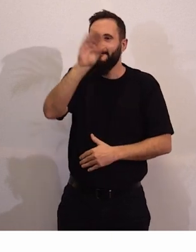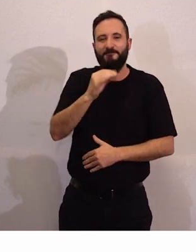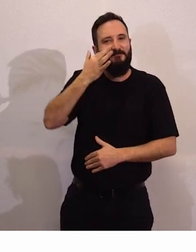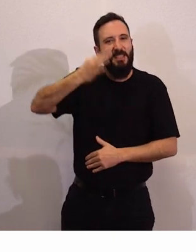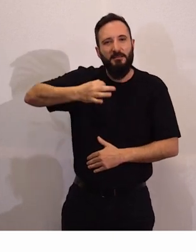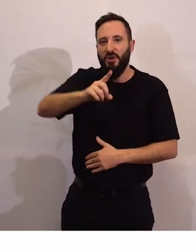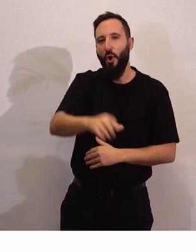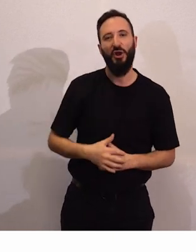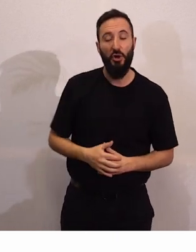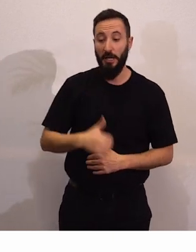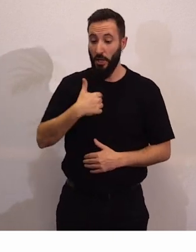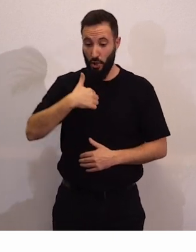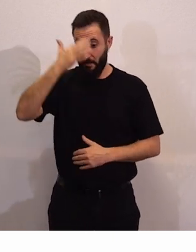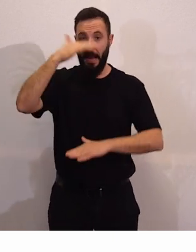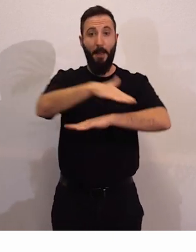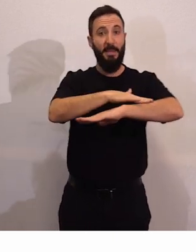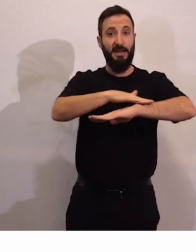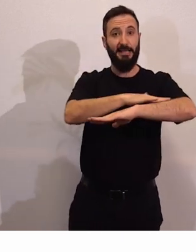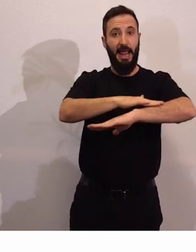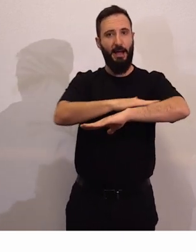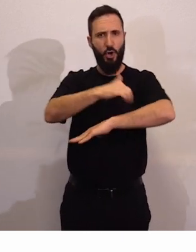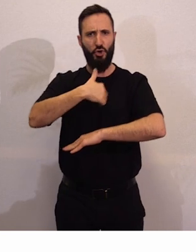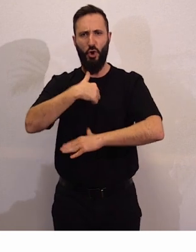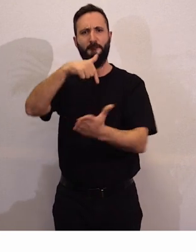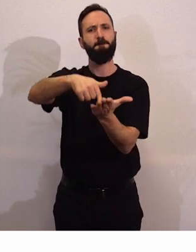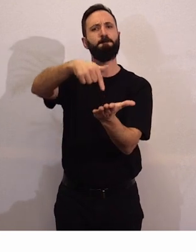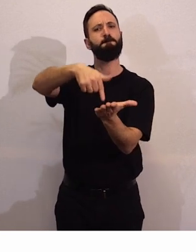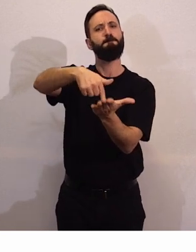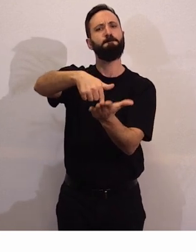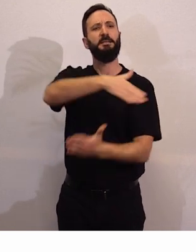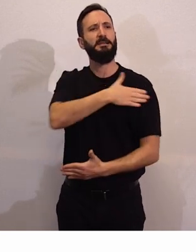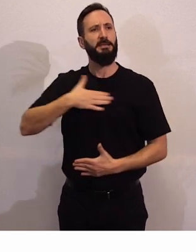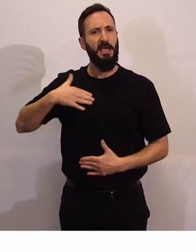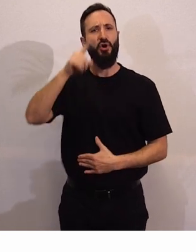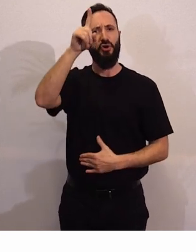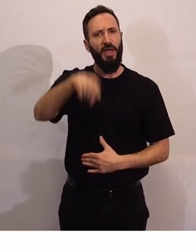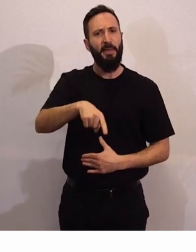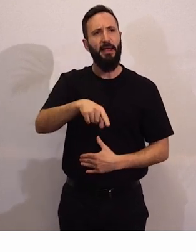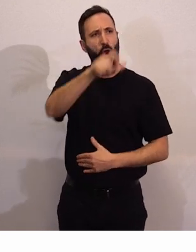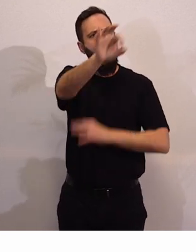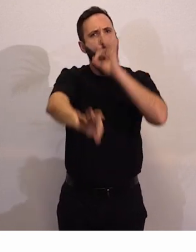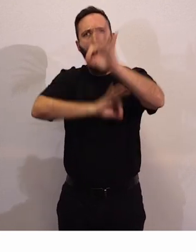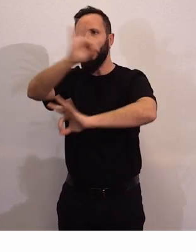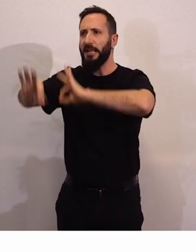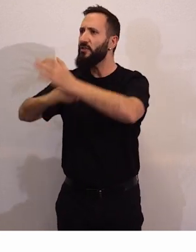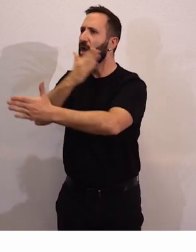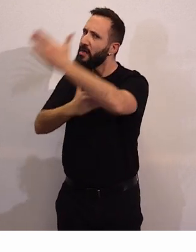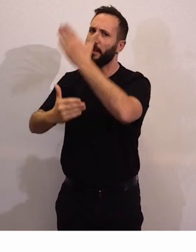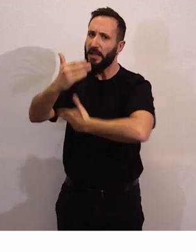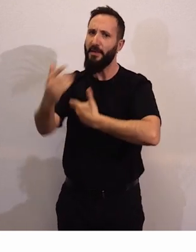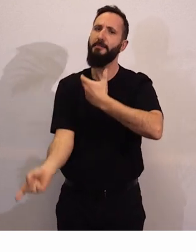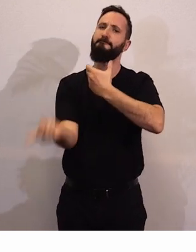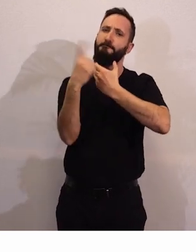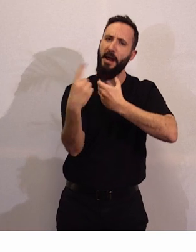desde el Ministerio que quiero tener como interlocutores también de las organizaciones de la discapacidad